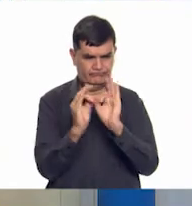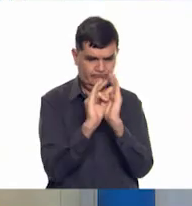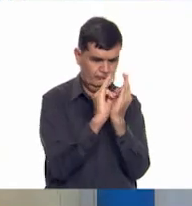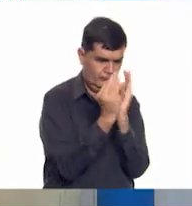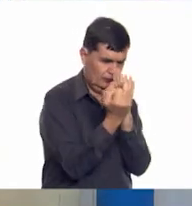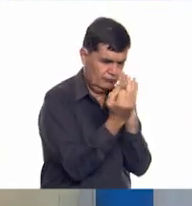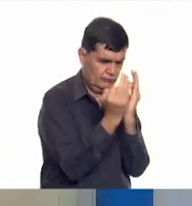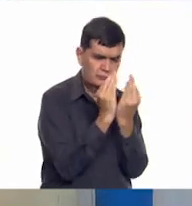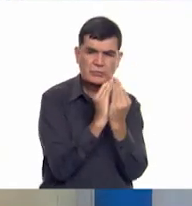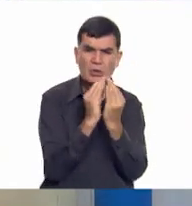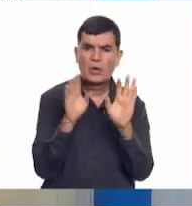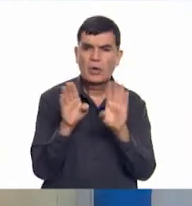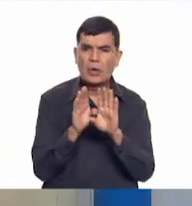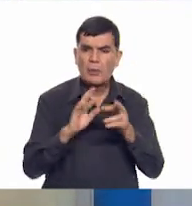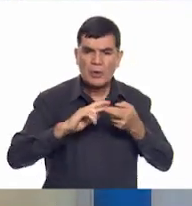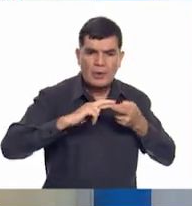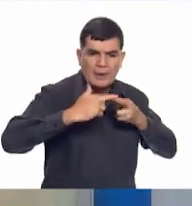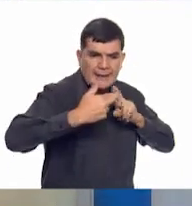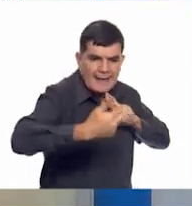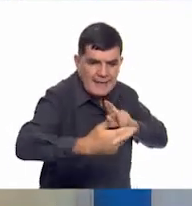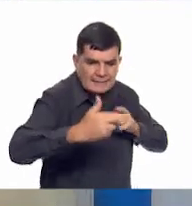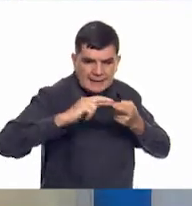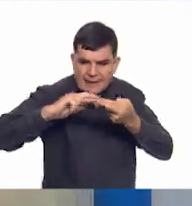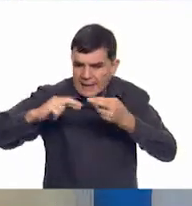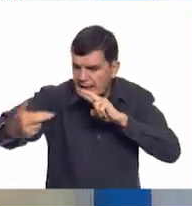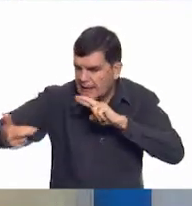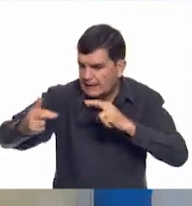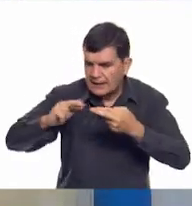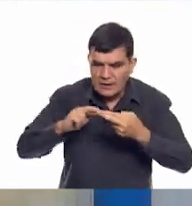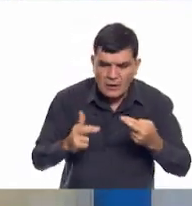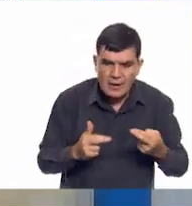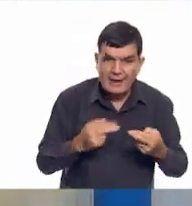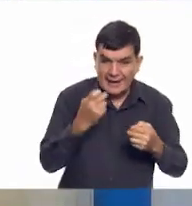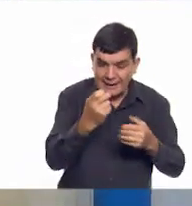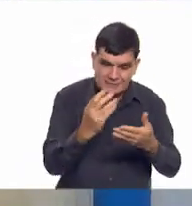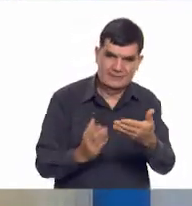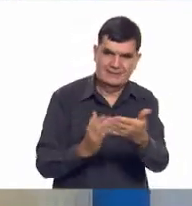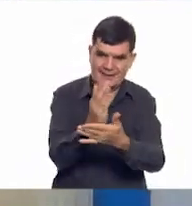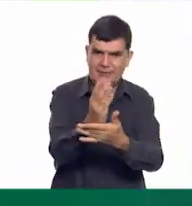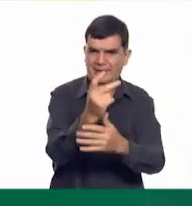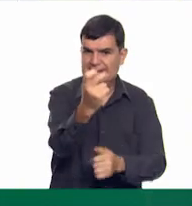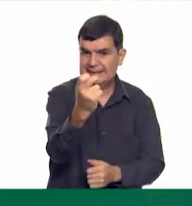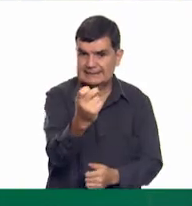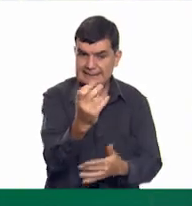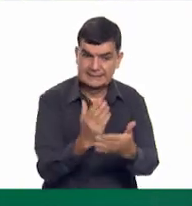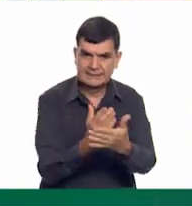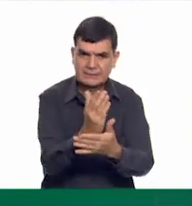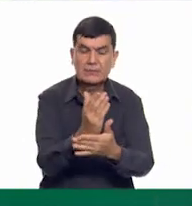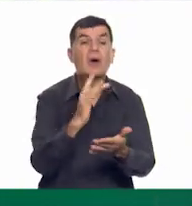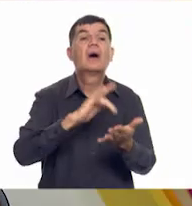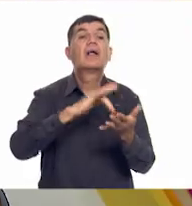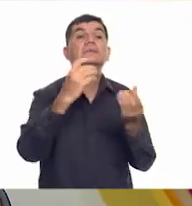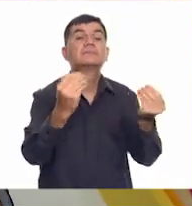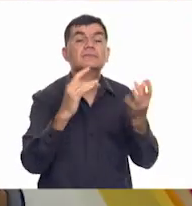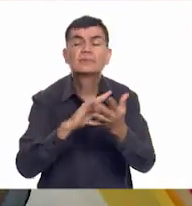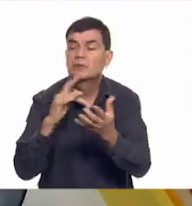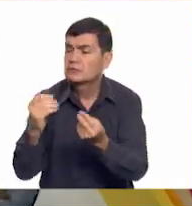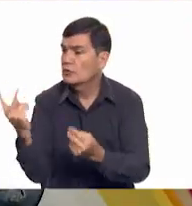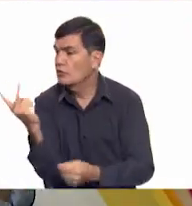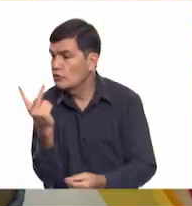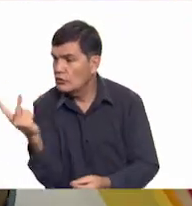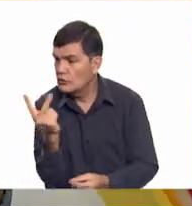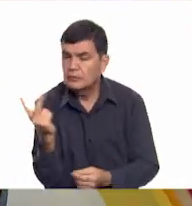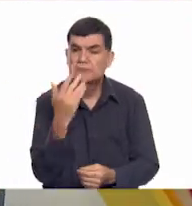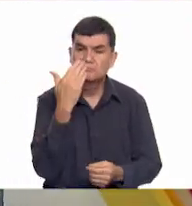y veamos cómo nos relacionamos con esas personas. Ese será el reto de esta vez. Exactamente. Pues muchísimas gracias a los dos.